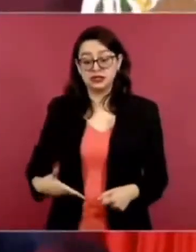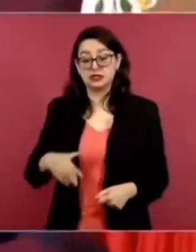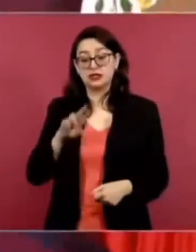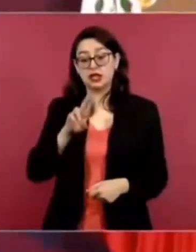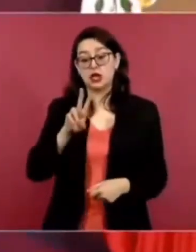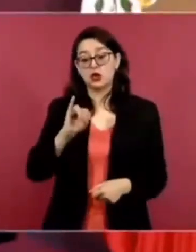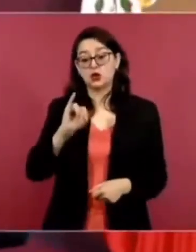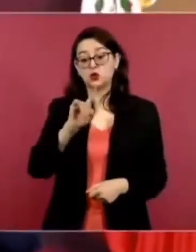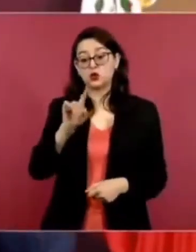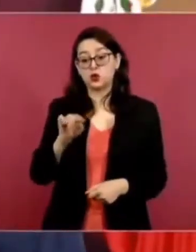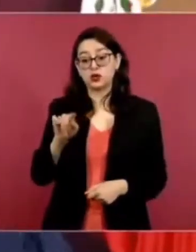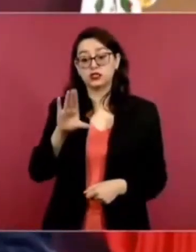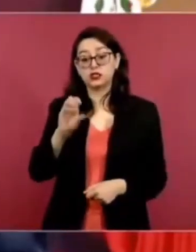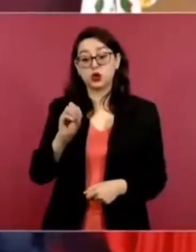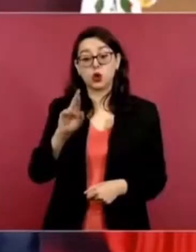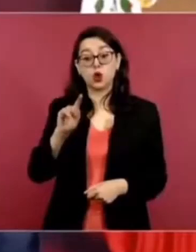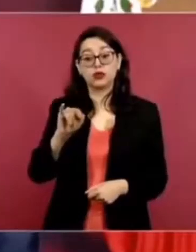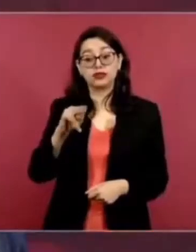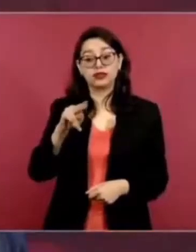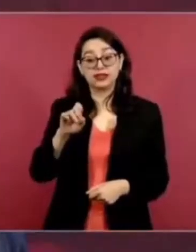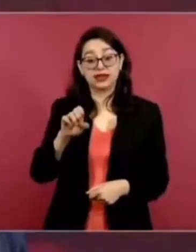a Villahermosa.